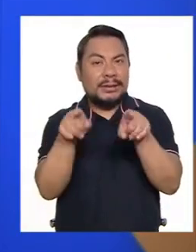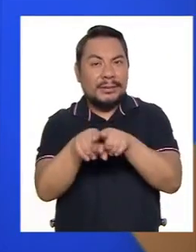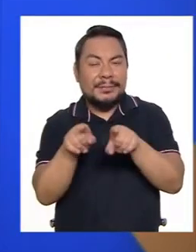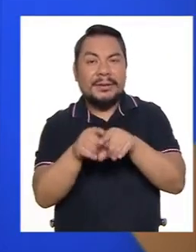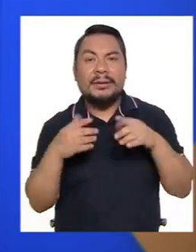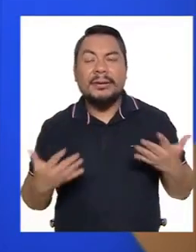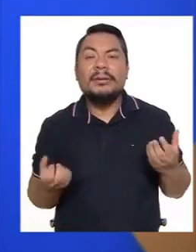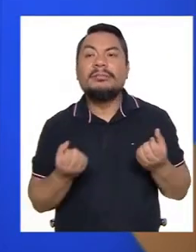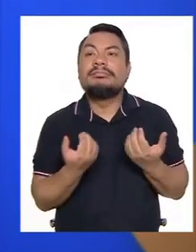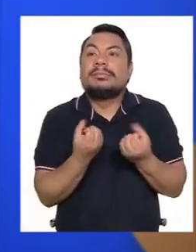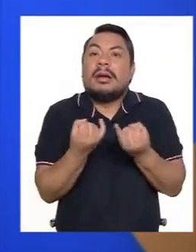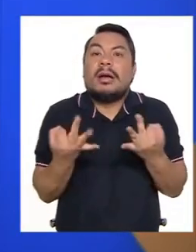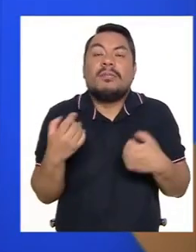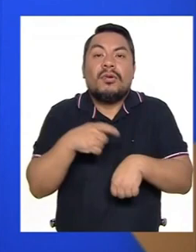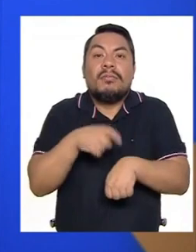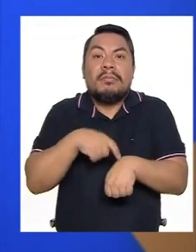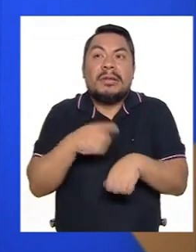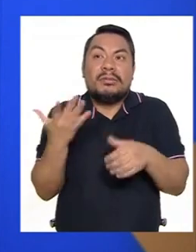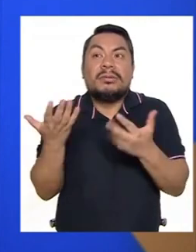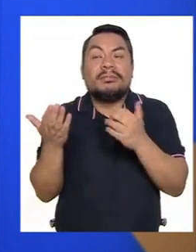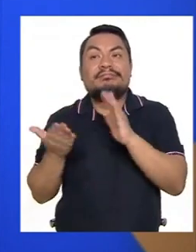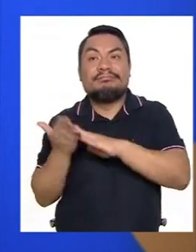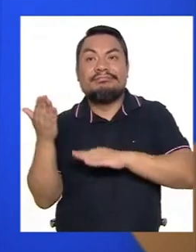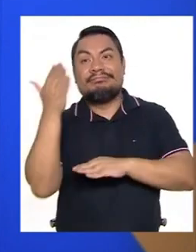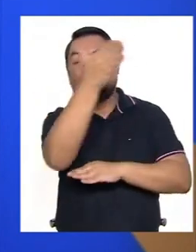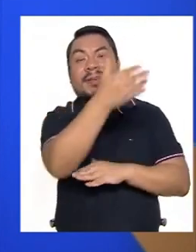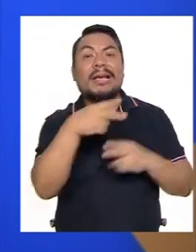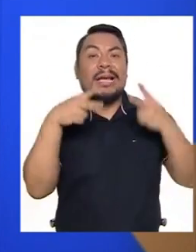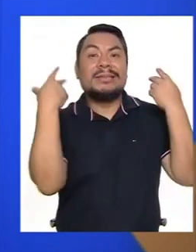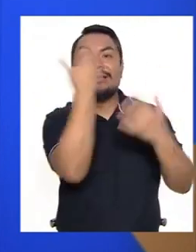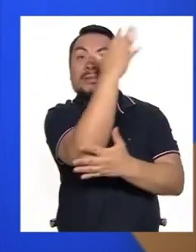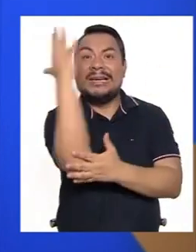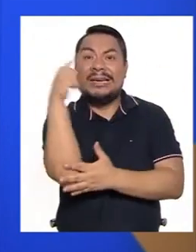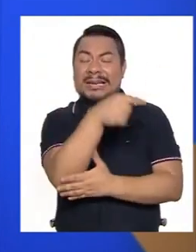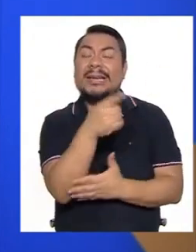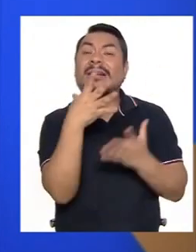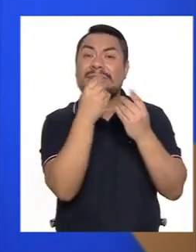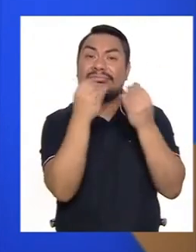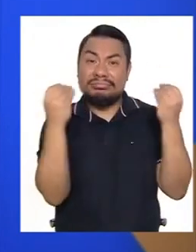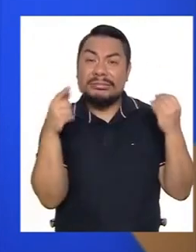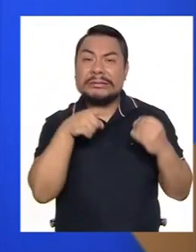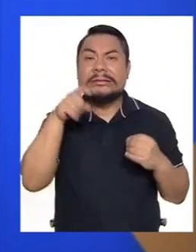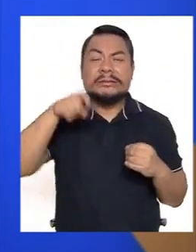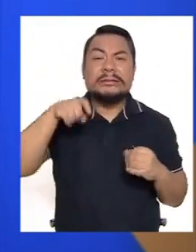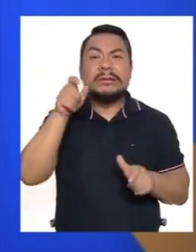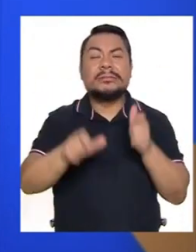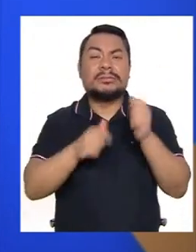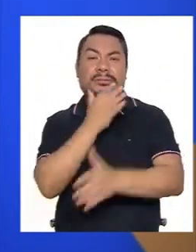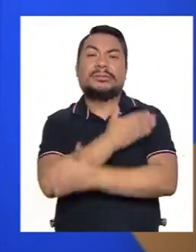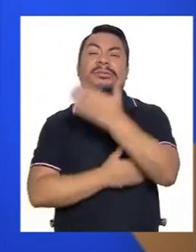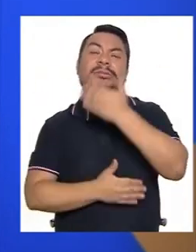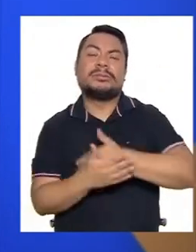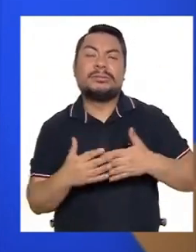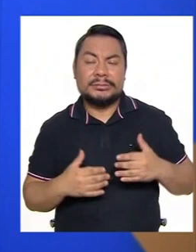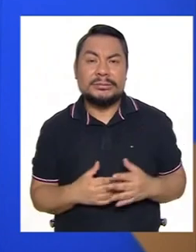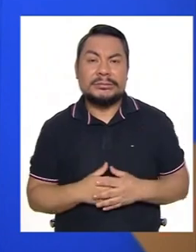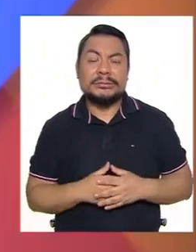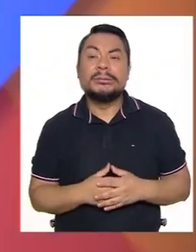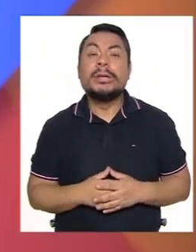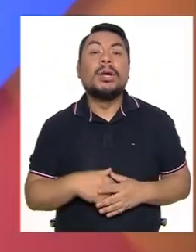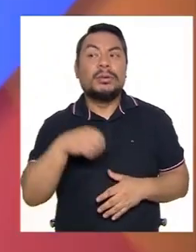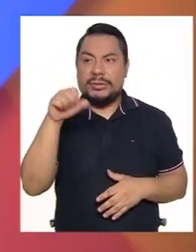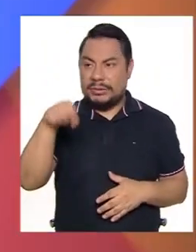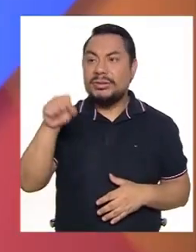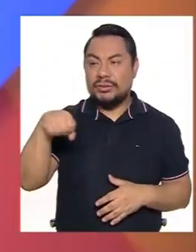en algún momento a la selva, ¿no? Nuestra selva peruana, que también hay bastante gente con discapacidad, supongo. Sí,